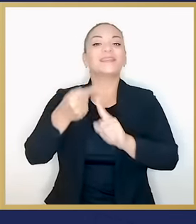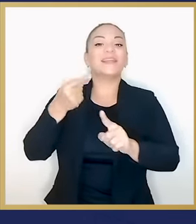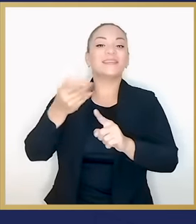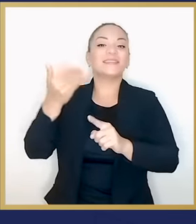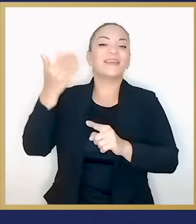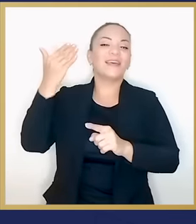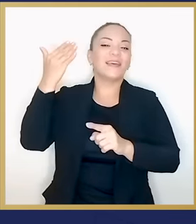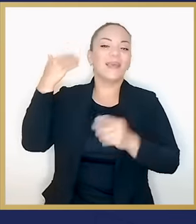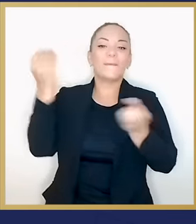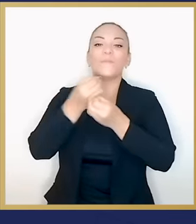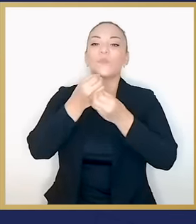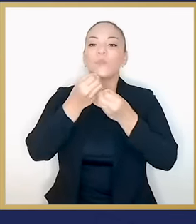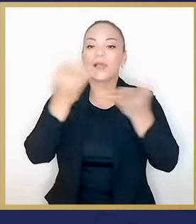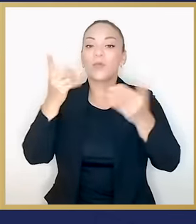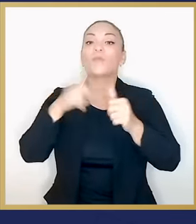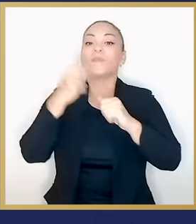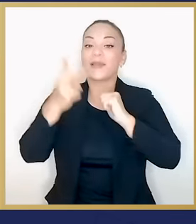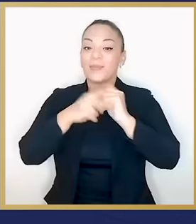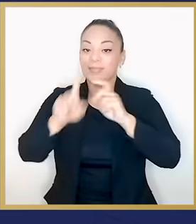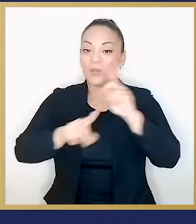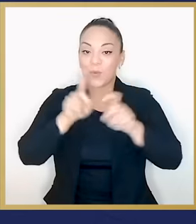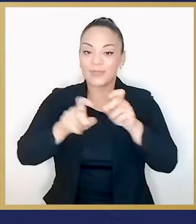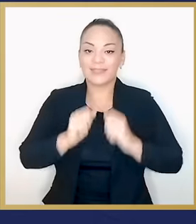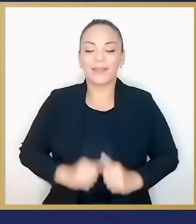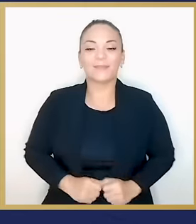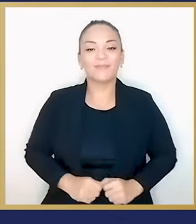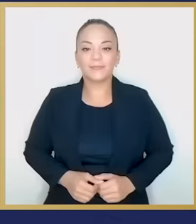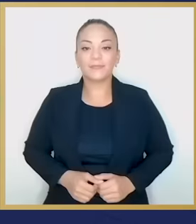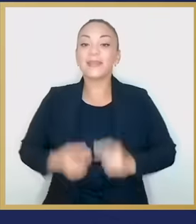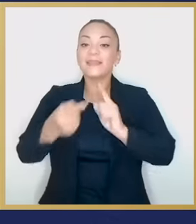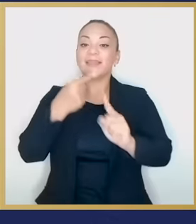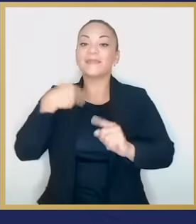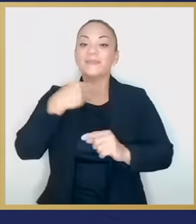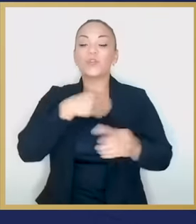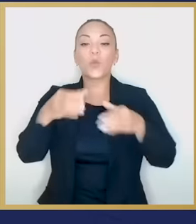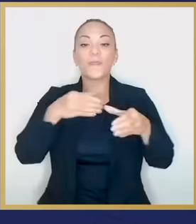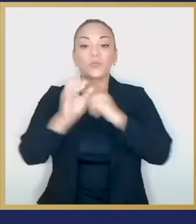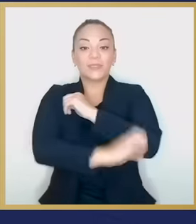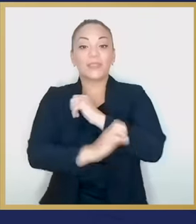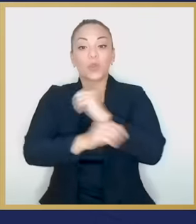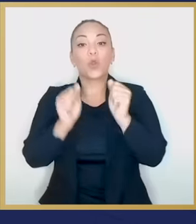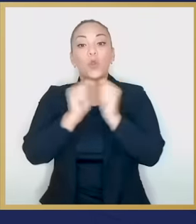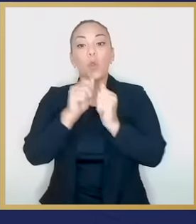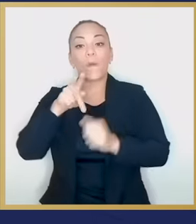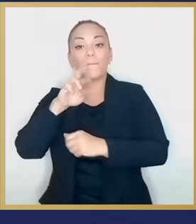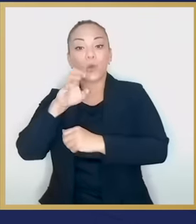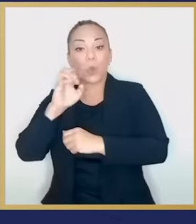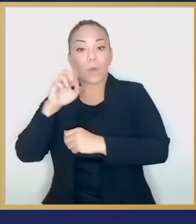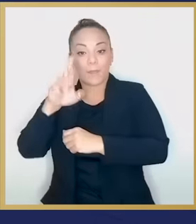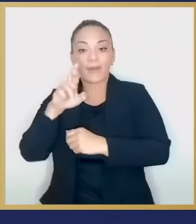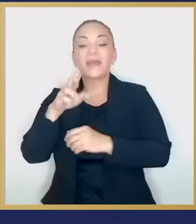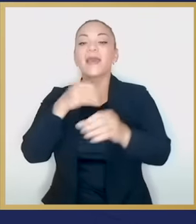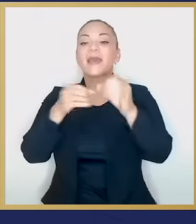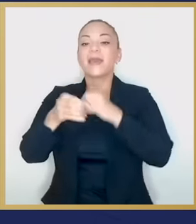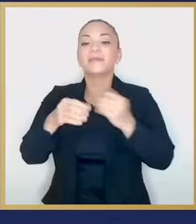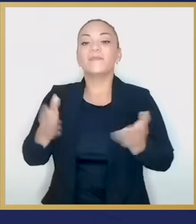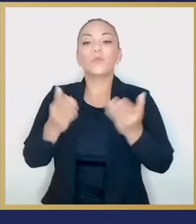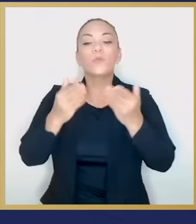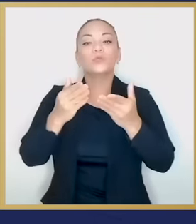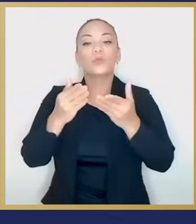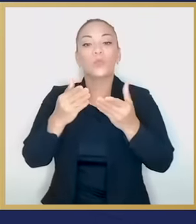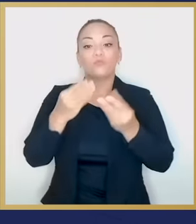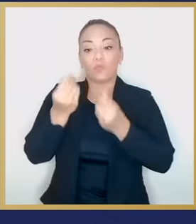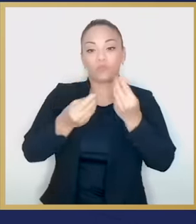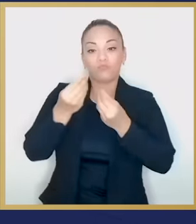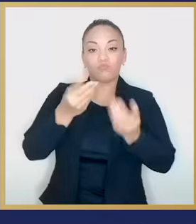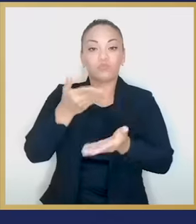que está publicada la encuesta. Desde el Ministerio de Comercio Exterior de la mano Comprocomer, nuestra agencia oficial de promoción de inversiones y exportaciones,